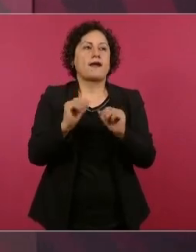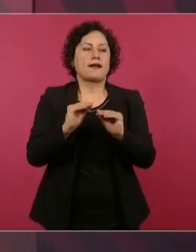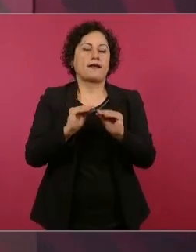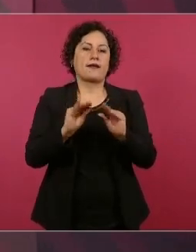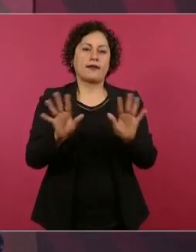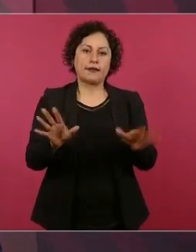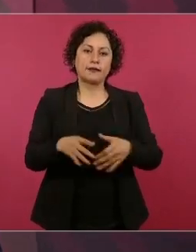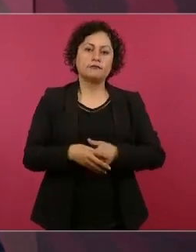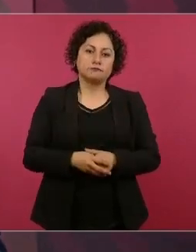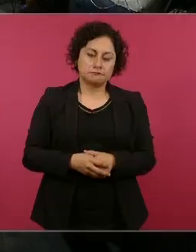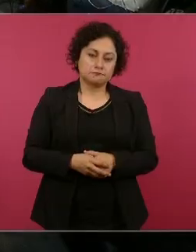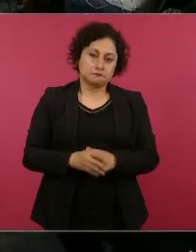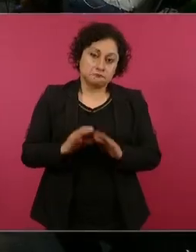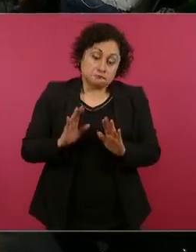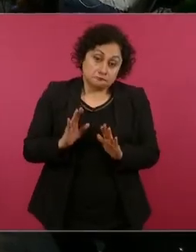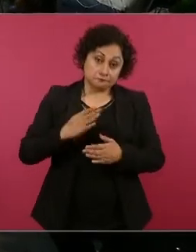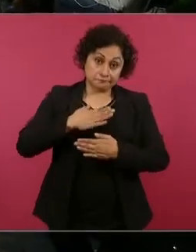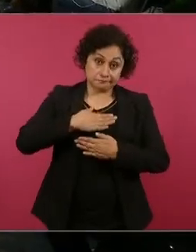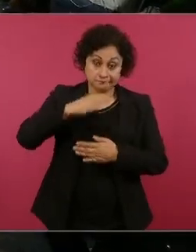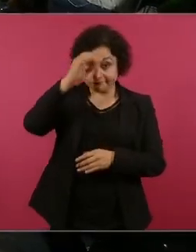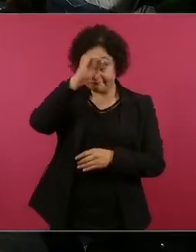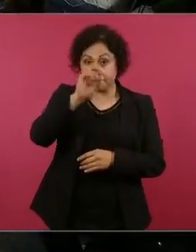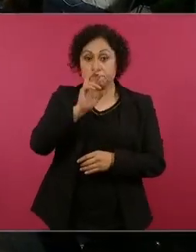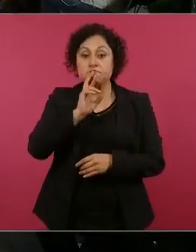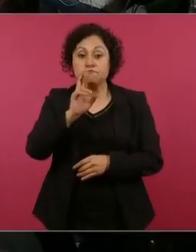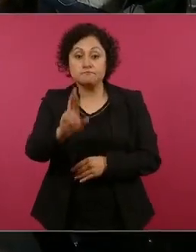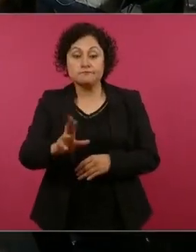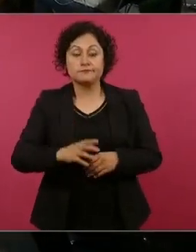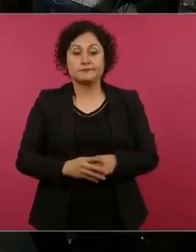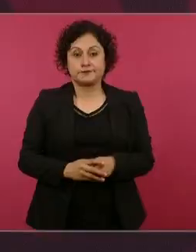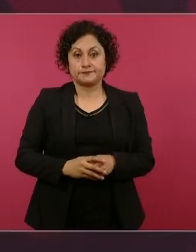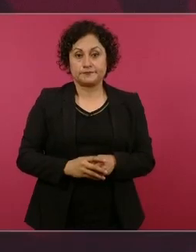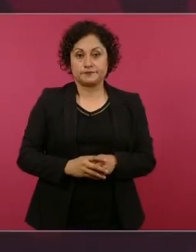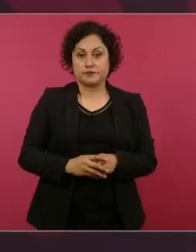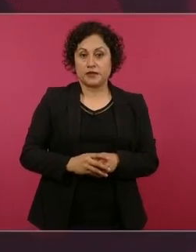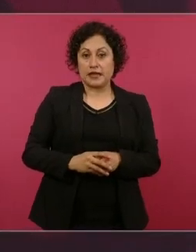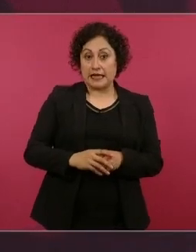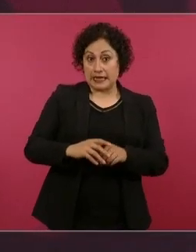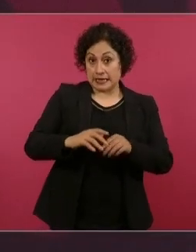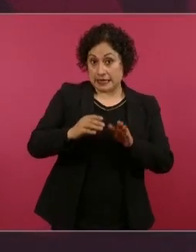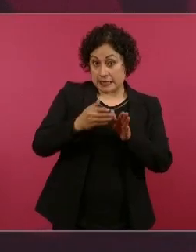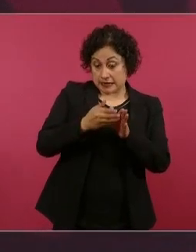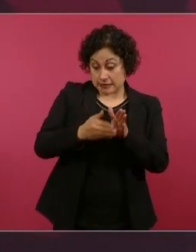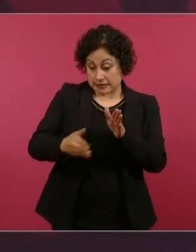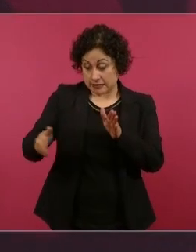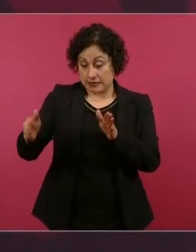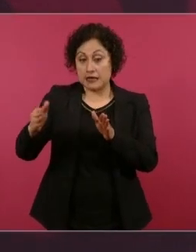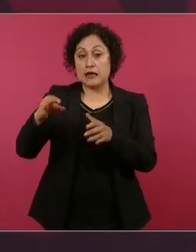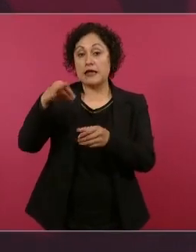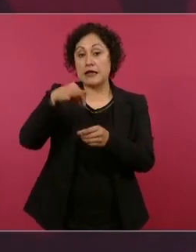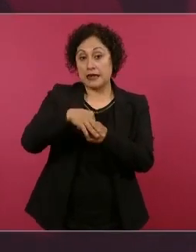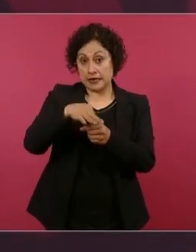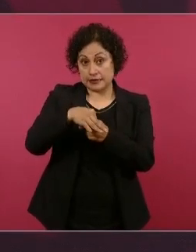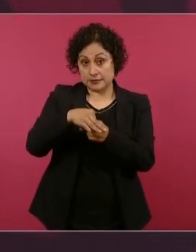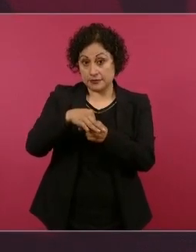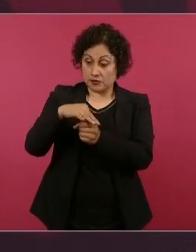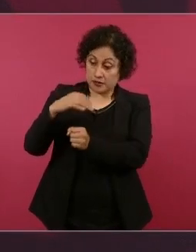Entonces, eso es lo que te puedo comentar. Y pasando la elección, para que